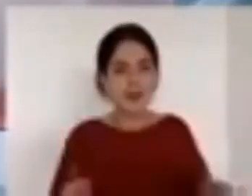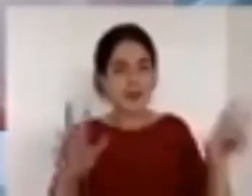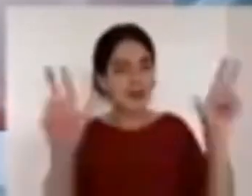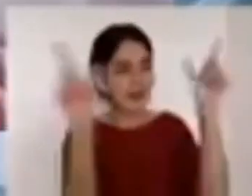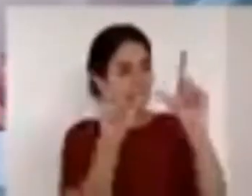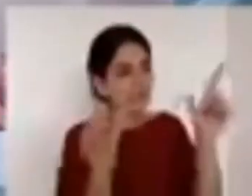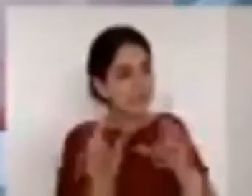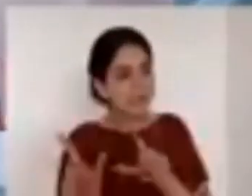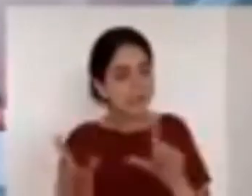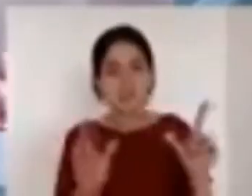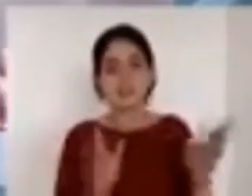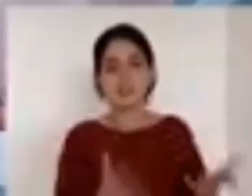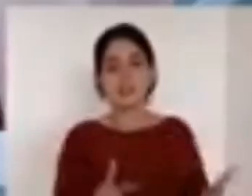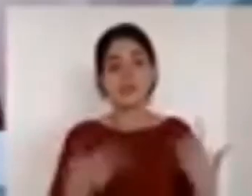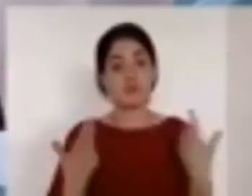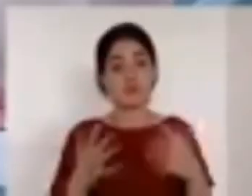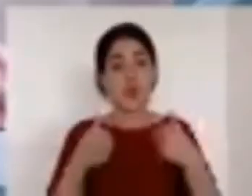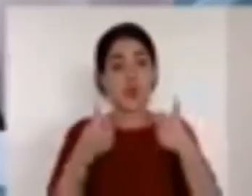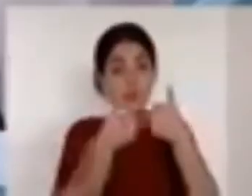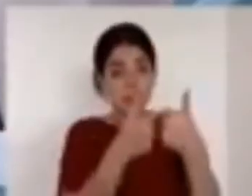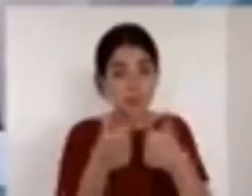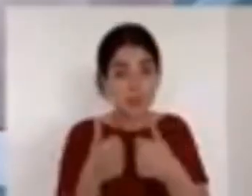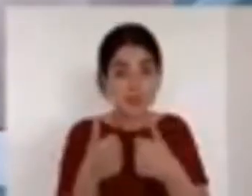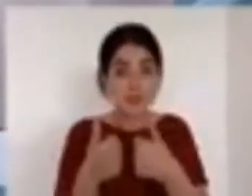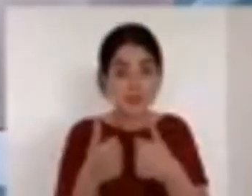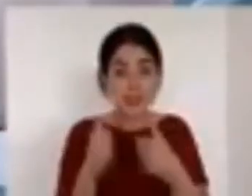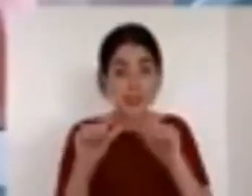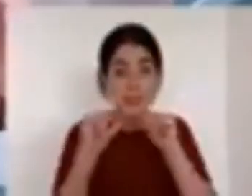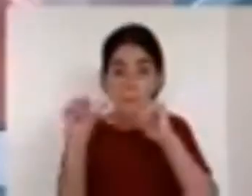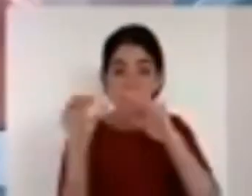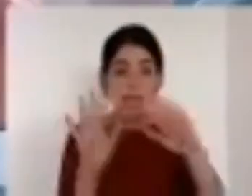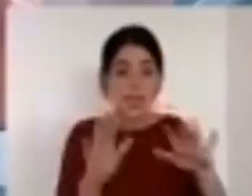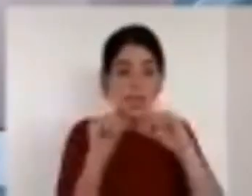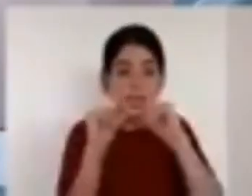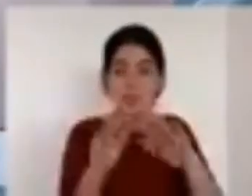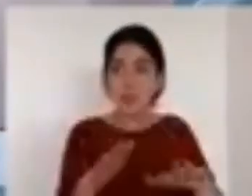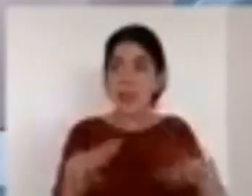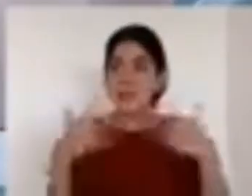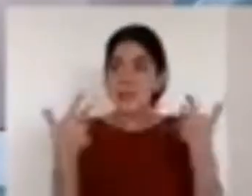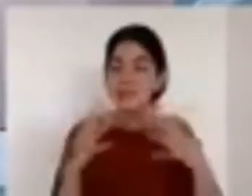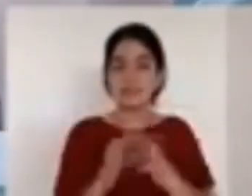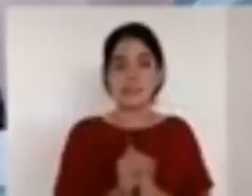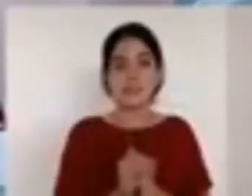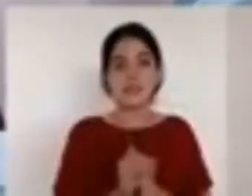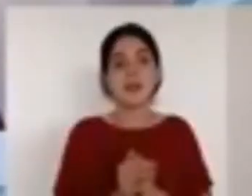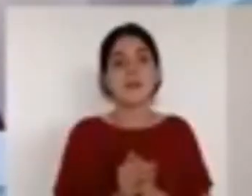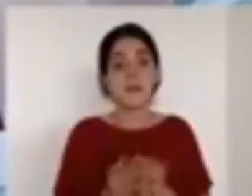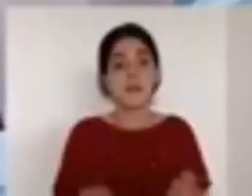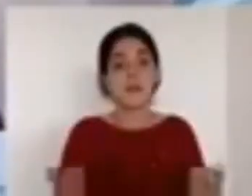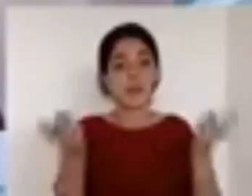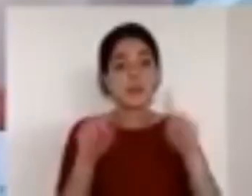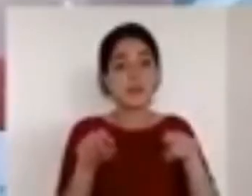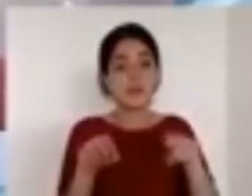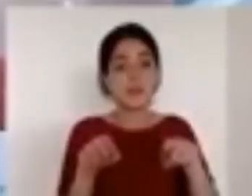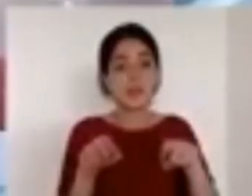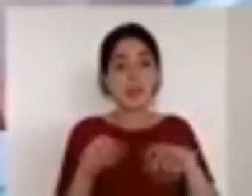la oportunidad de estar con su familia más cerca eso es una mejora usted ha podido